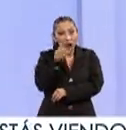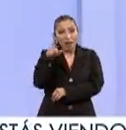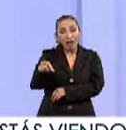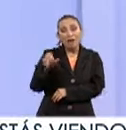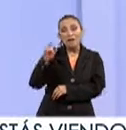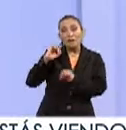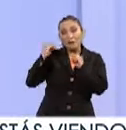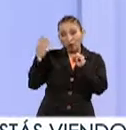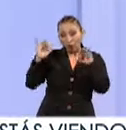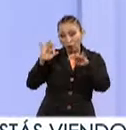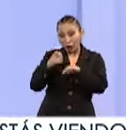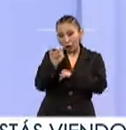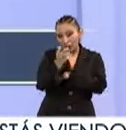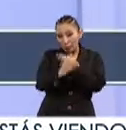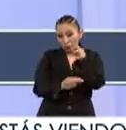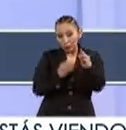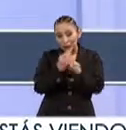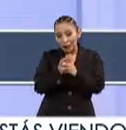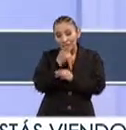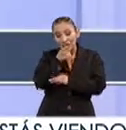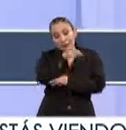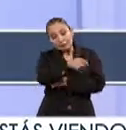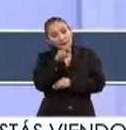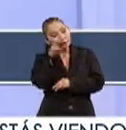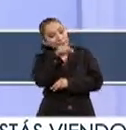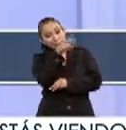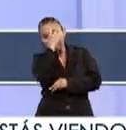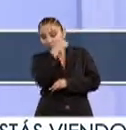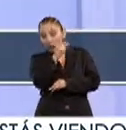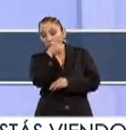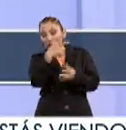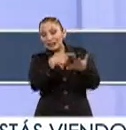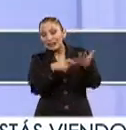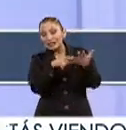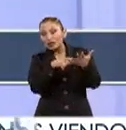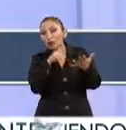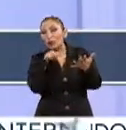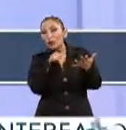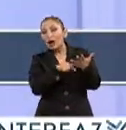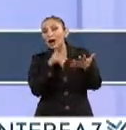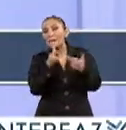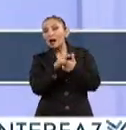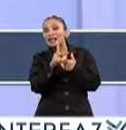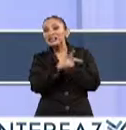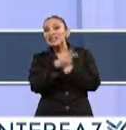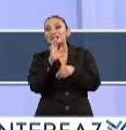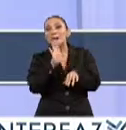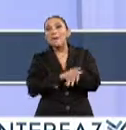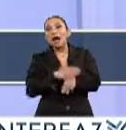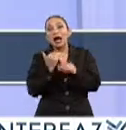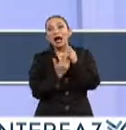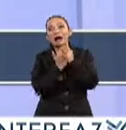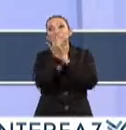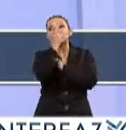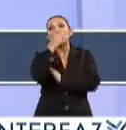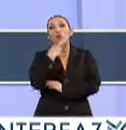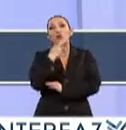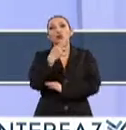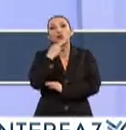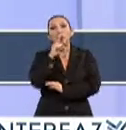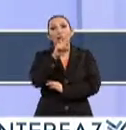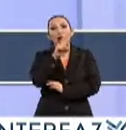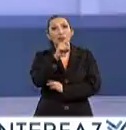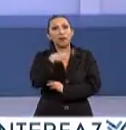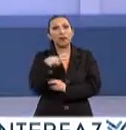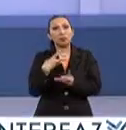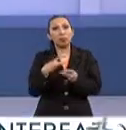Económico Mundial recientemente señaló que México se encuentra en el quinto lugar entre los países que tienen el más alto consumo del vital